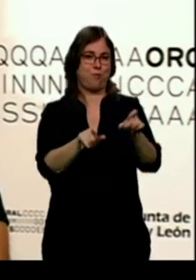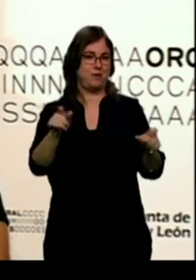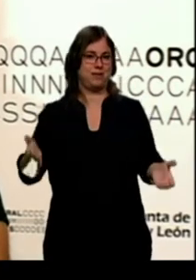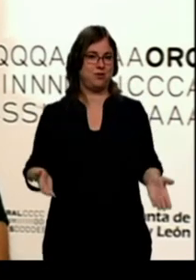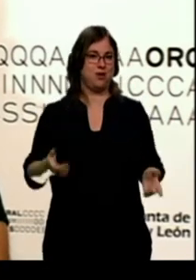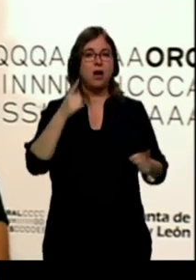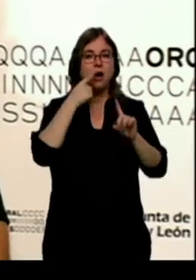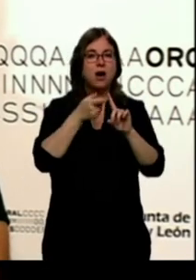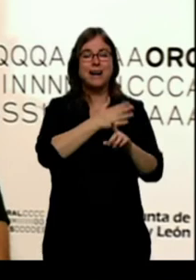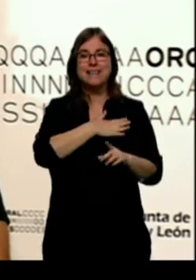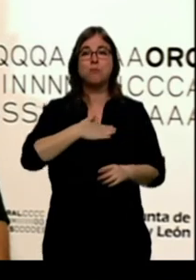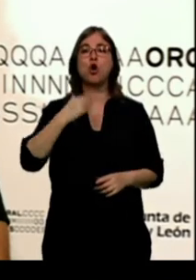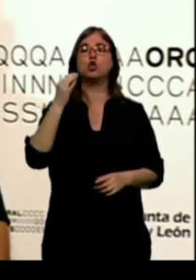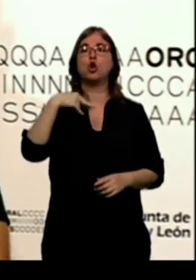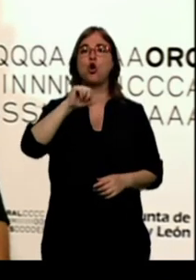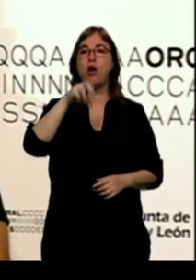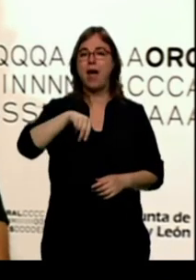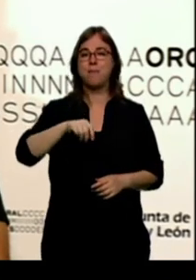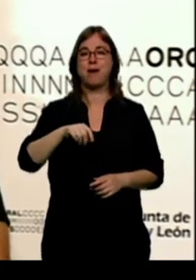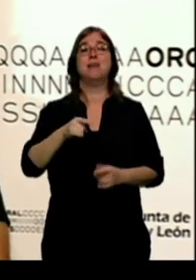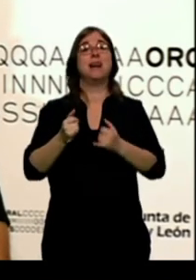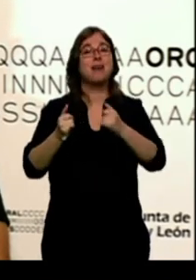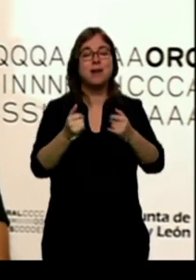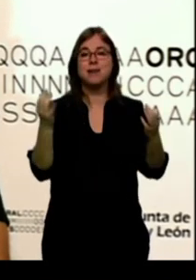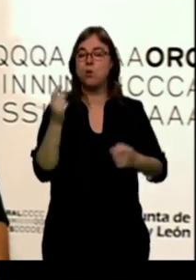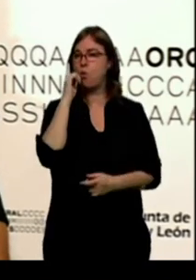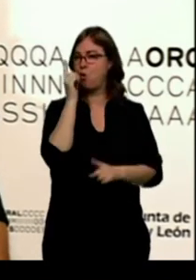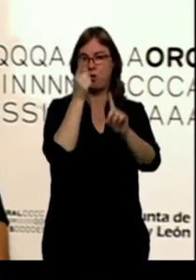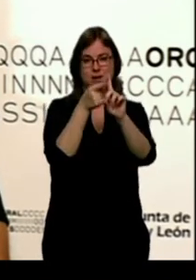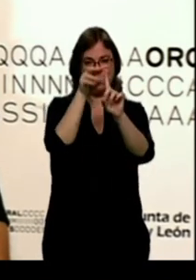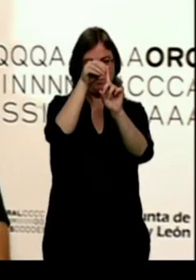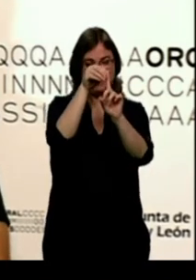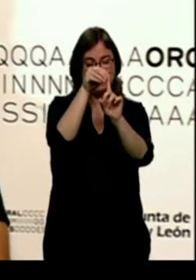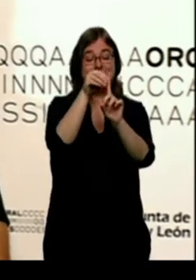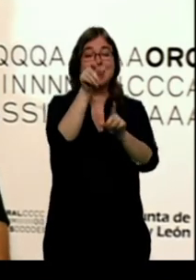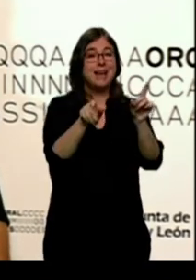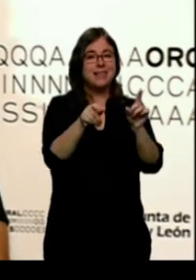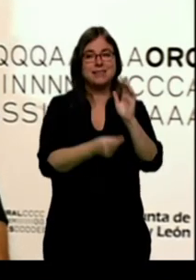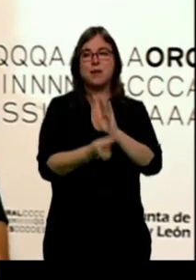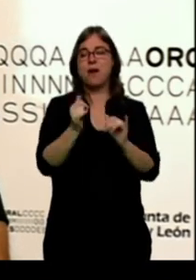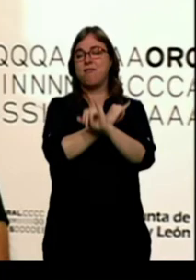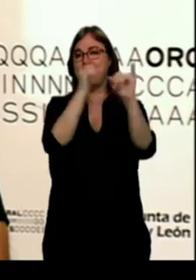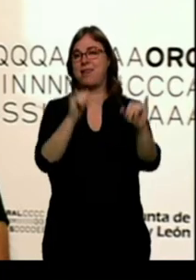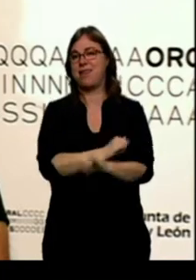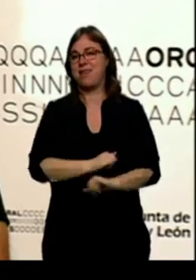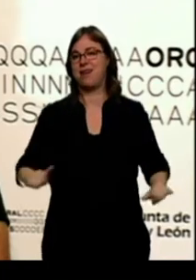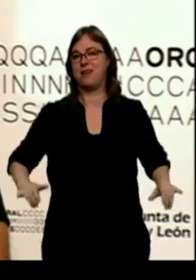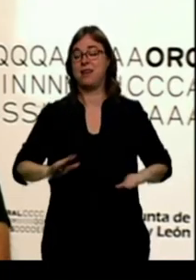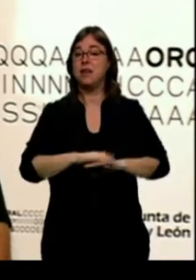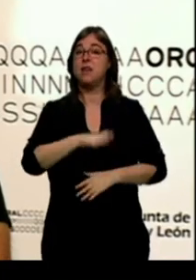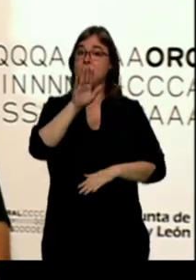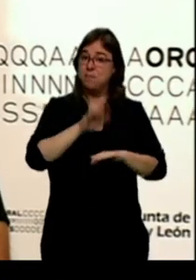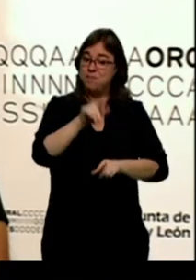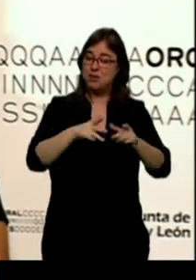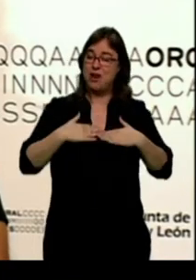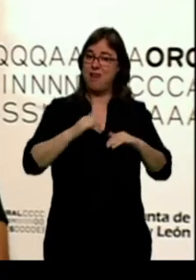Sonorama Rivera solo es uno, y es que la gente se vaya feliz. Y la única forma de que la gente se vaya feliz es